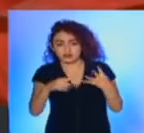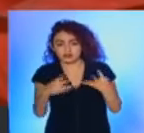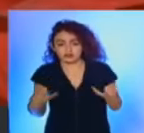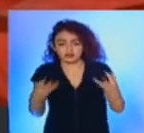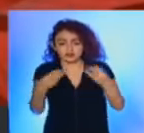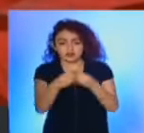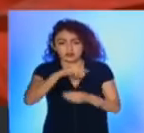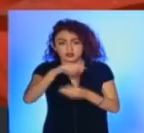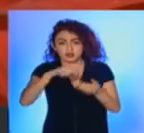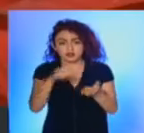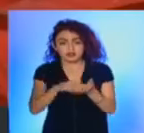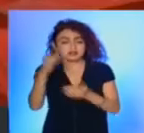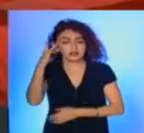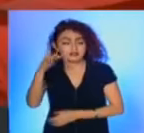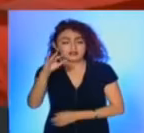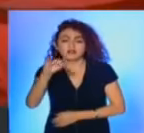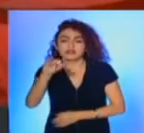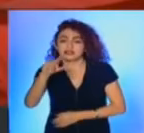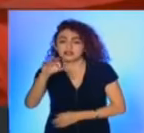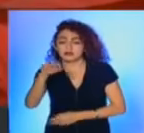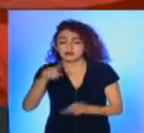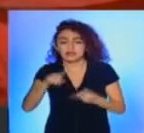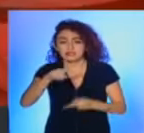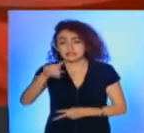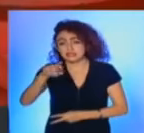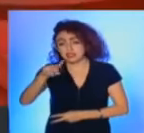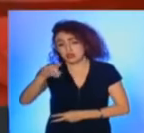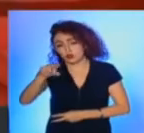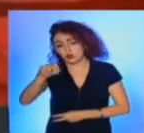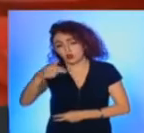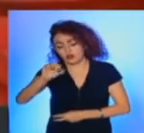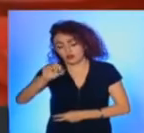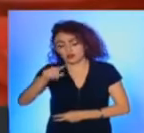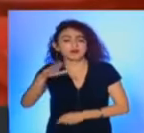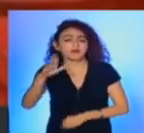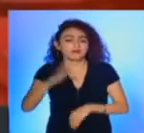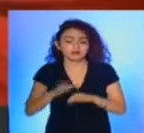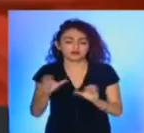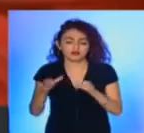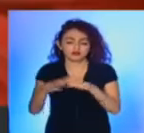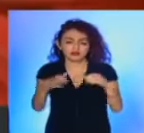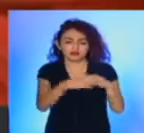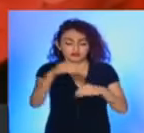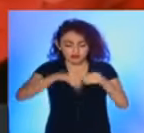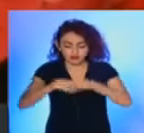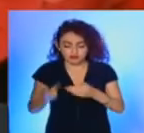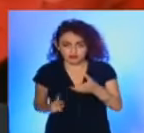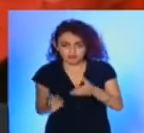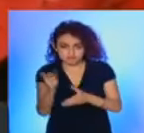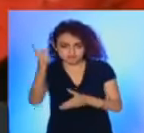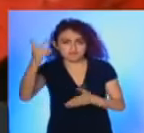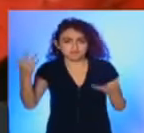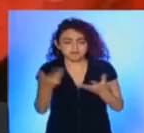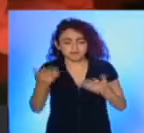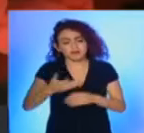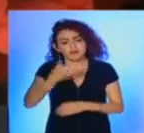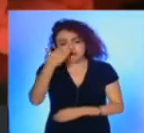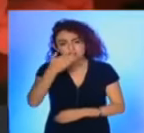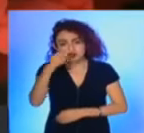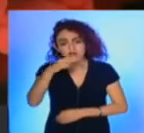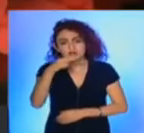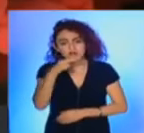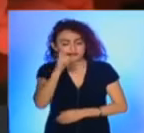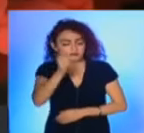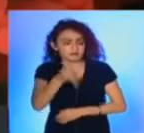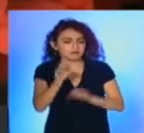pertenecientes a las tenencias de San Felipe y Siraguato de los Bernal. En su mayoría son estas comunidades las productoras de flor de Nochebuena